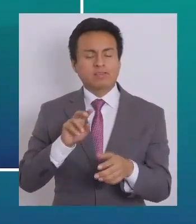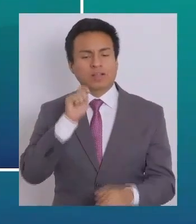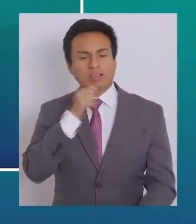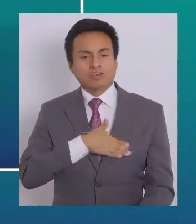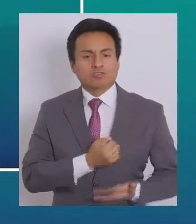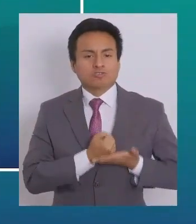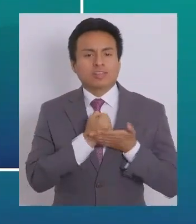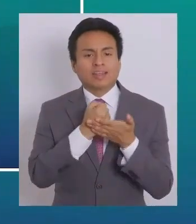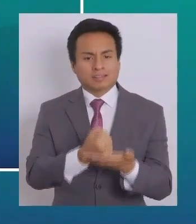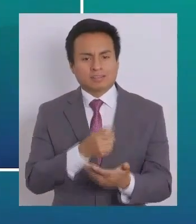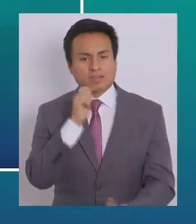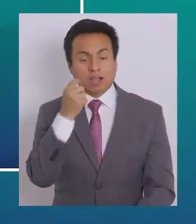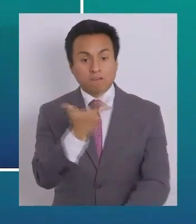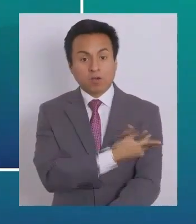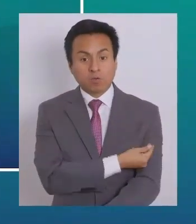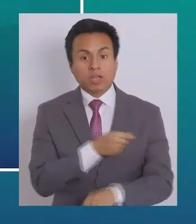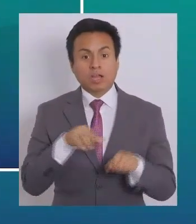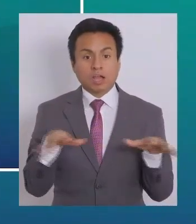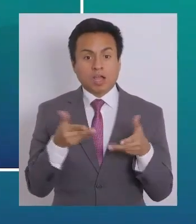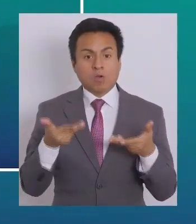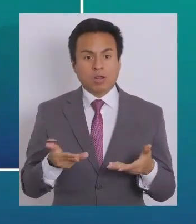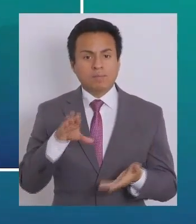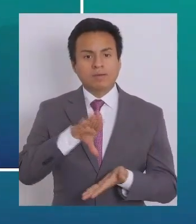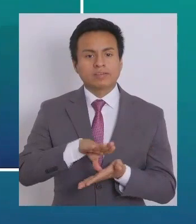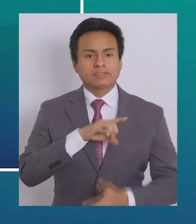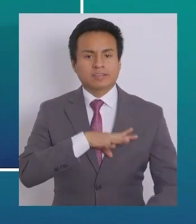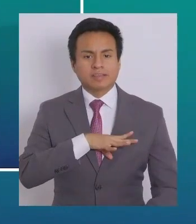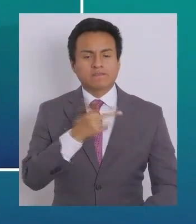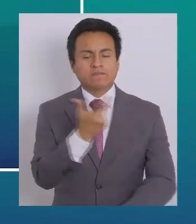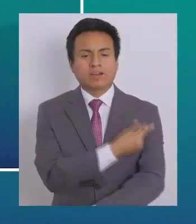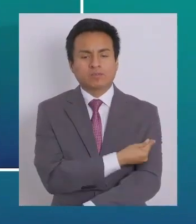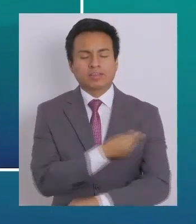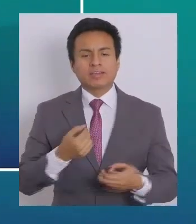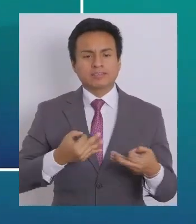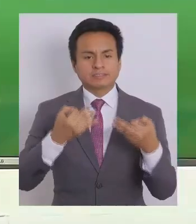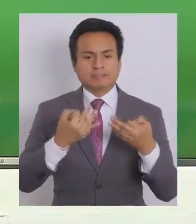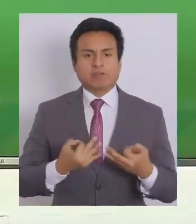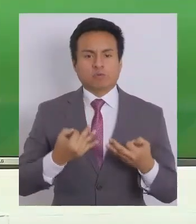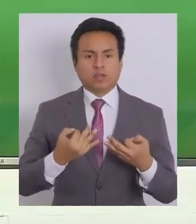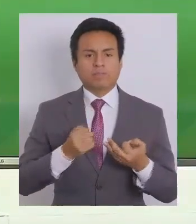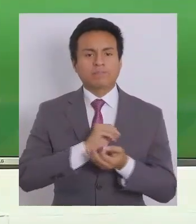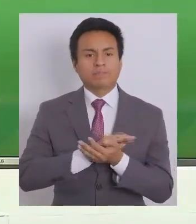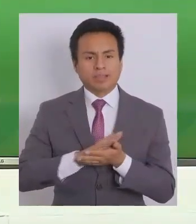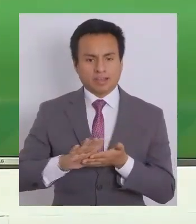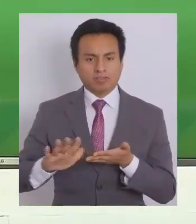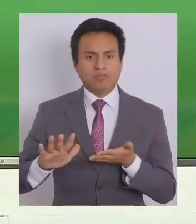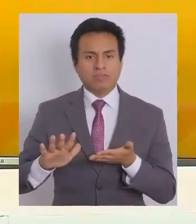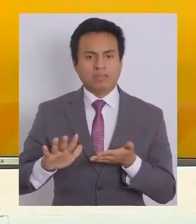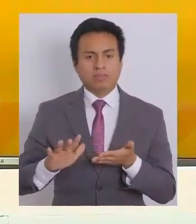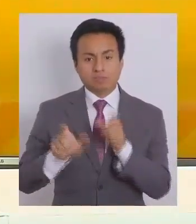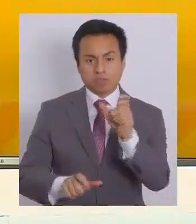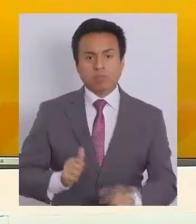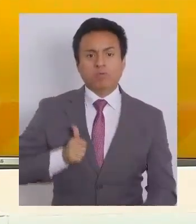solidaridad. Y la vacuna que se está ocupando en nuestro país es una vacuna absolutamente segura, es gratuita y es